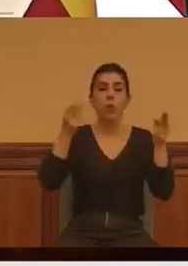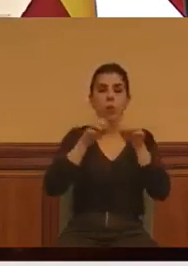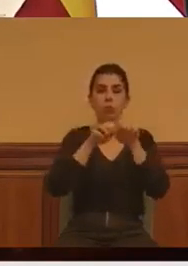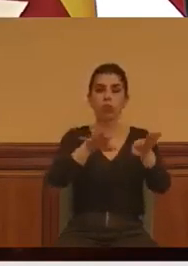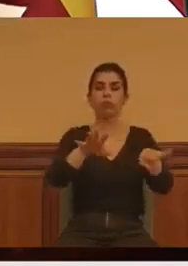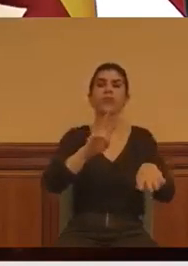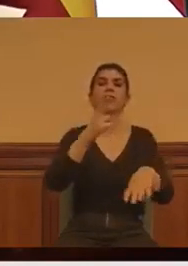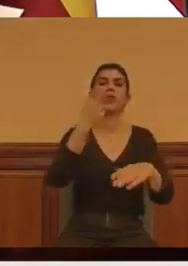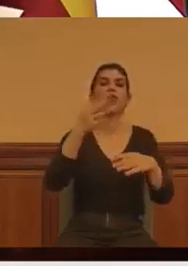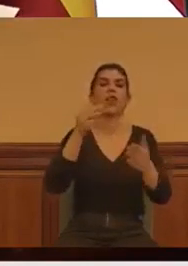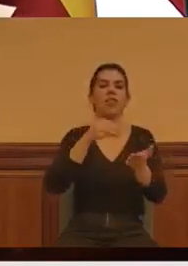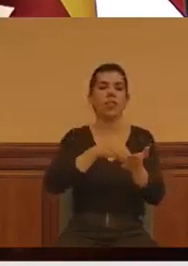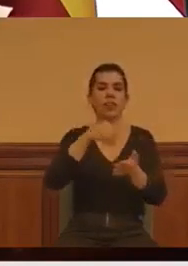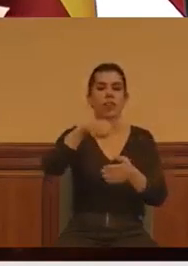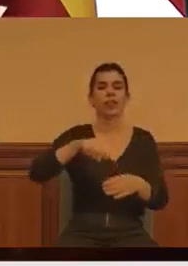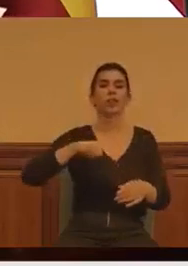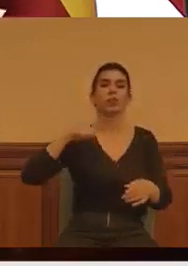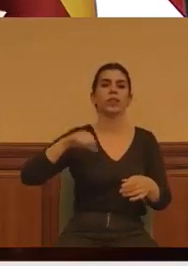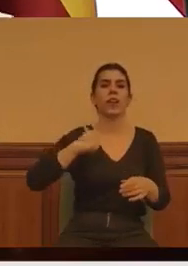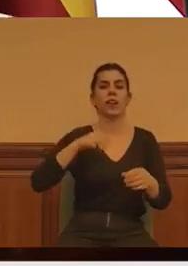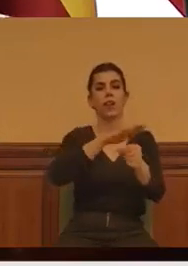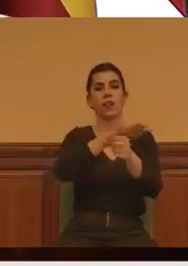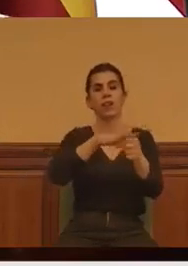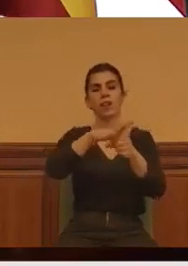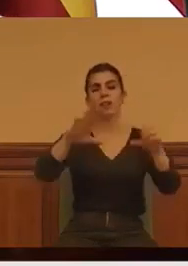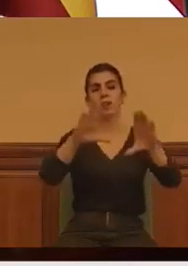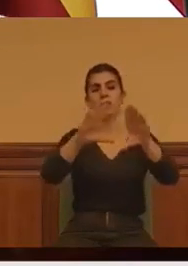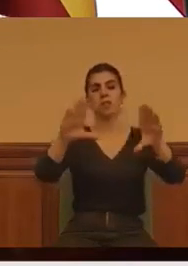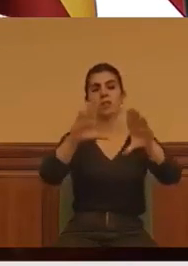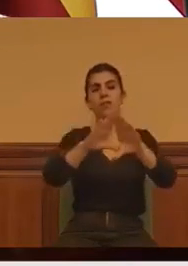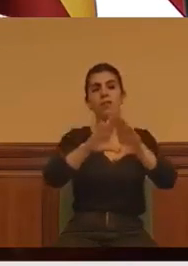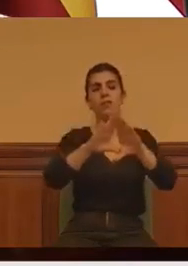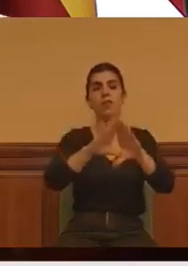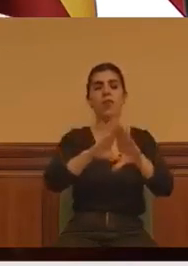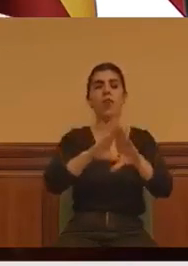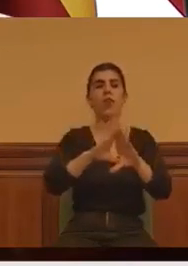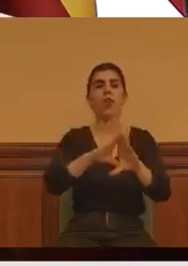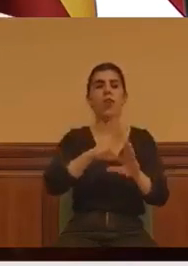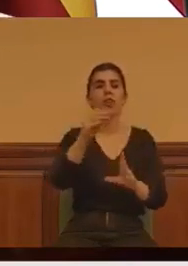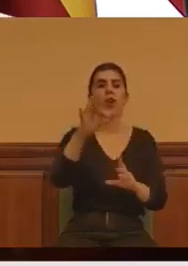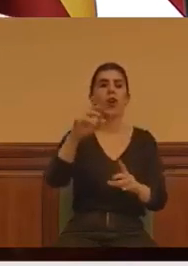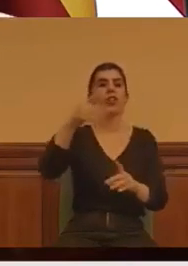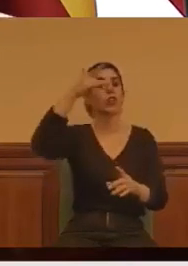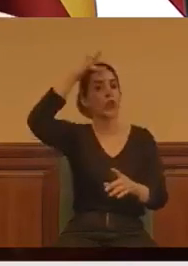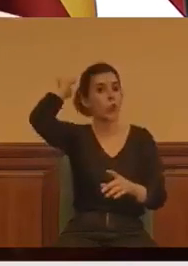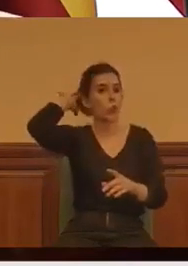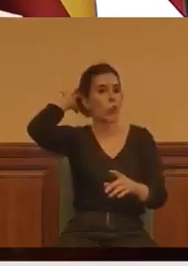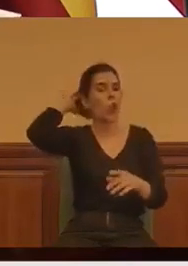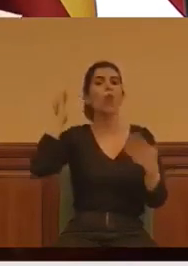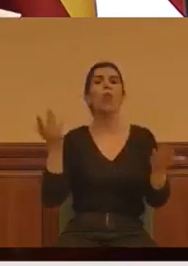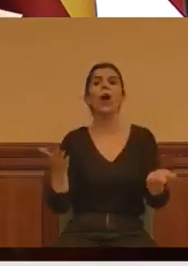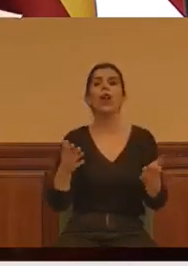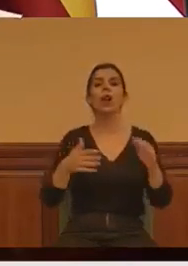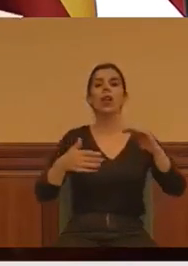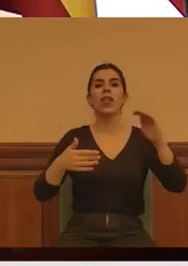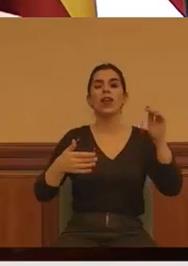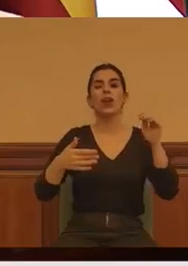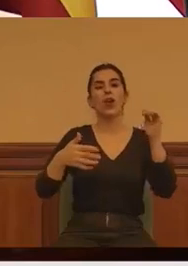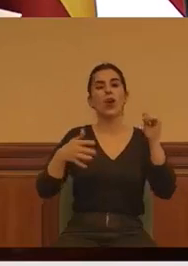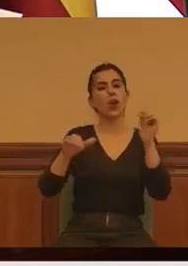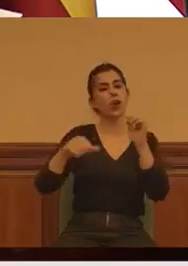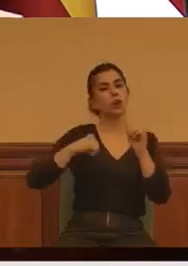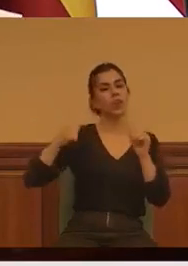un hospital de nuestra región que ha seguido el ejemplo de doña Dolores Rubio y se trata del hospital de Lenares, que castigó a los